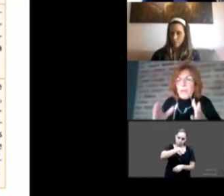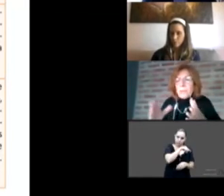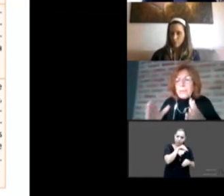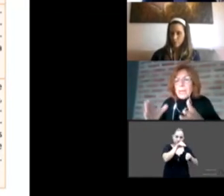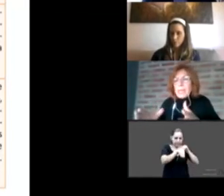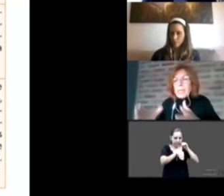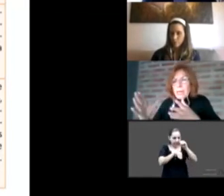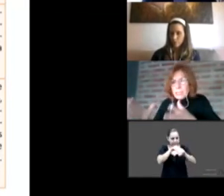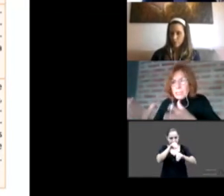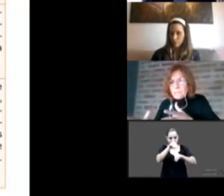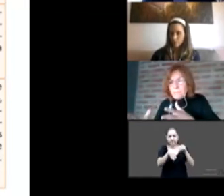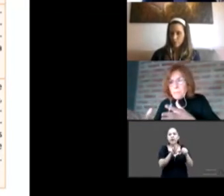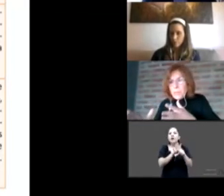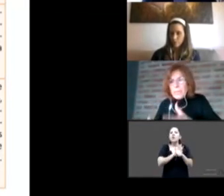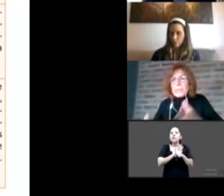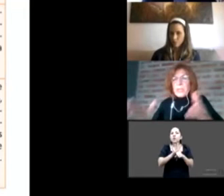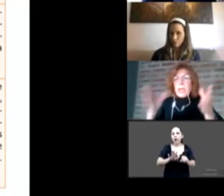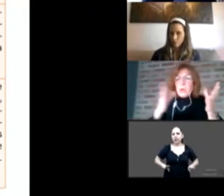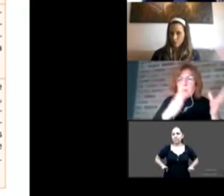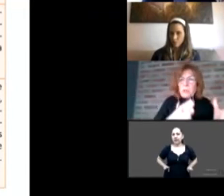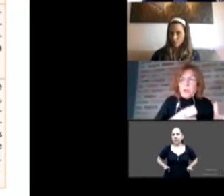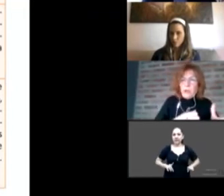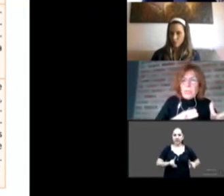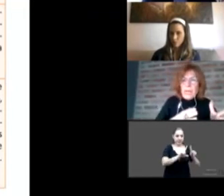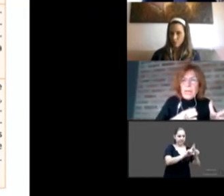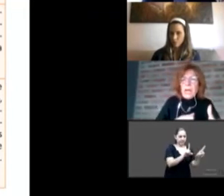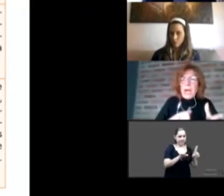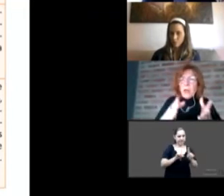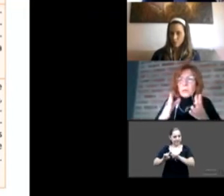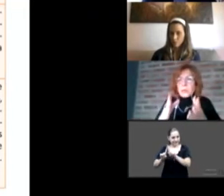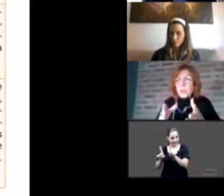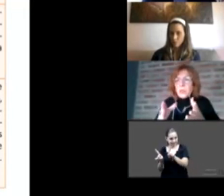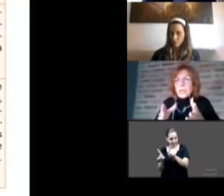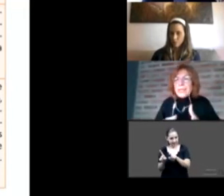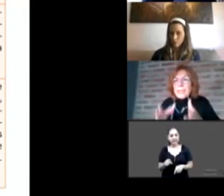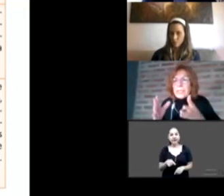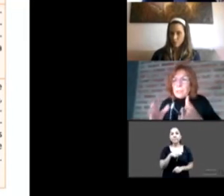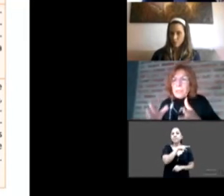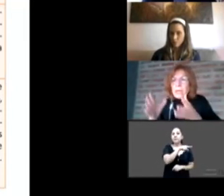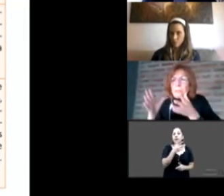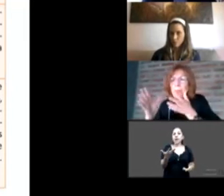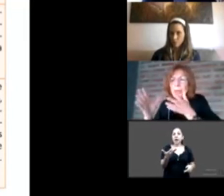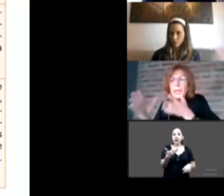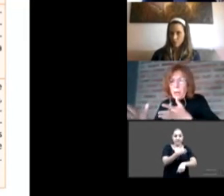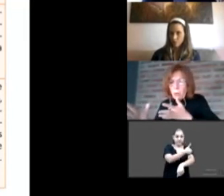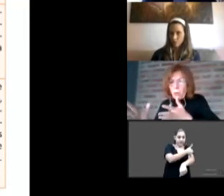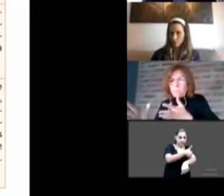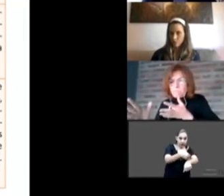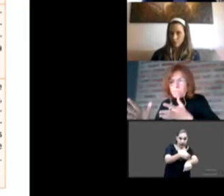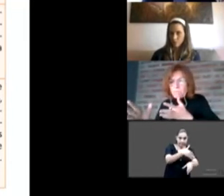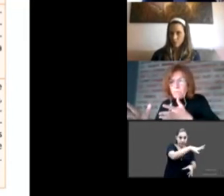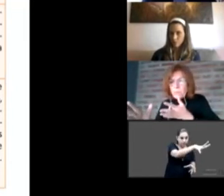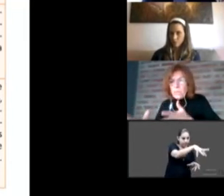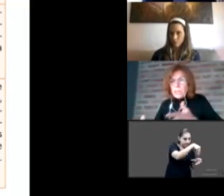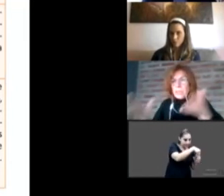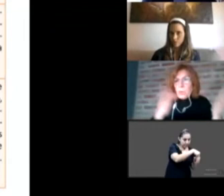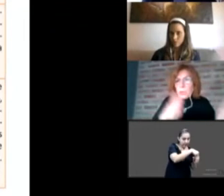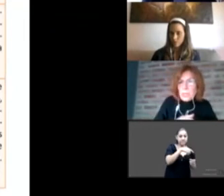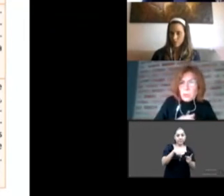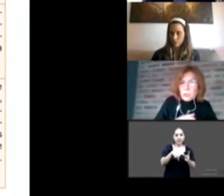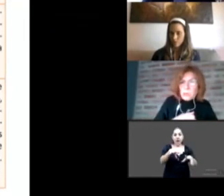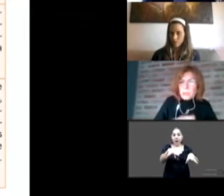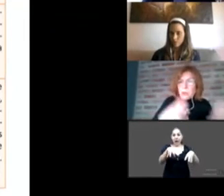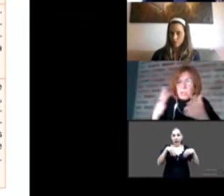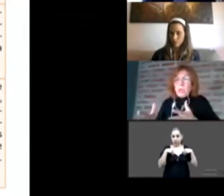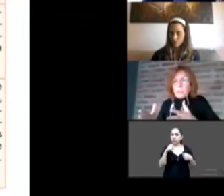complementariedades entre el acogimiento familiar, la adopción, y también el padrinazgo, que no